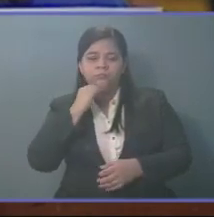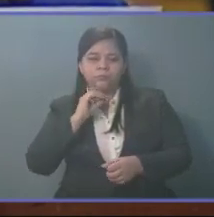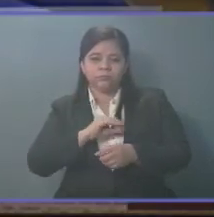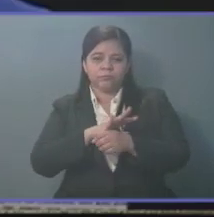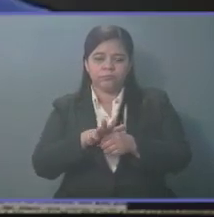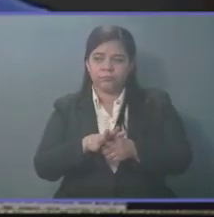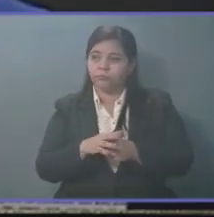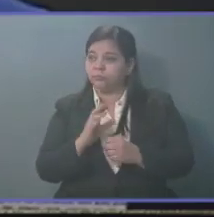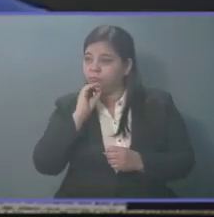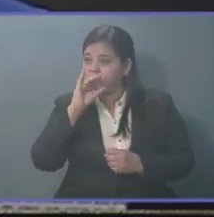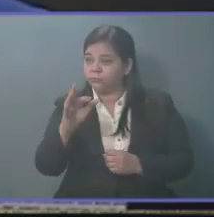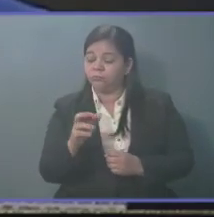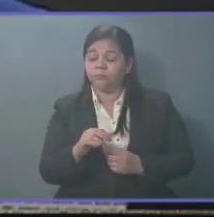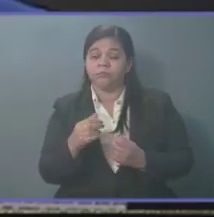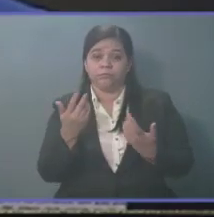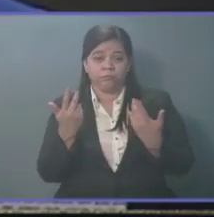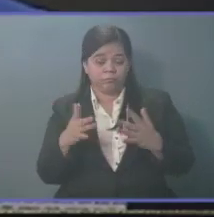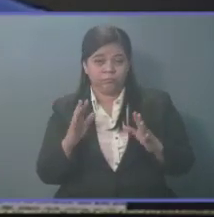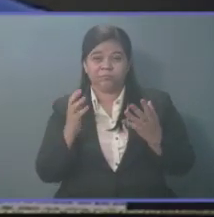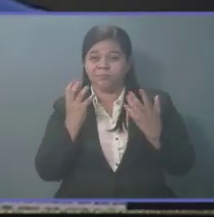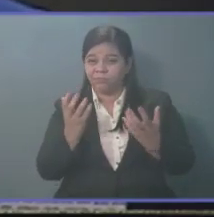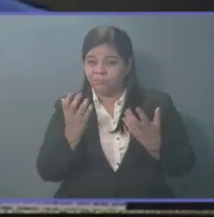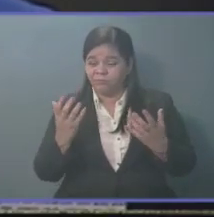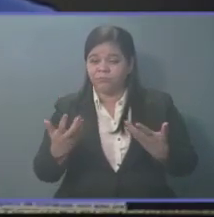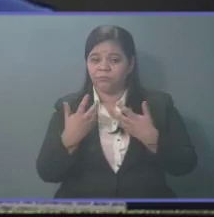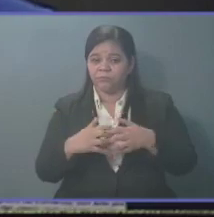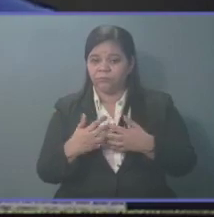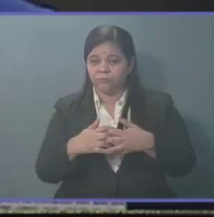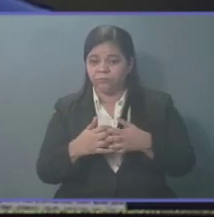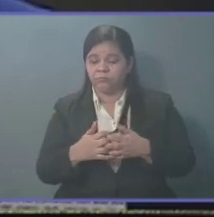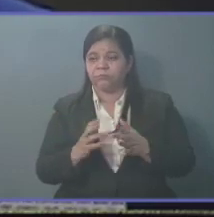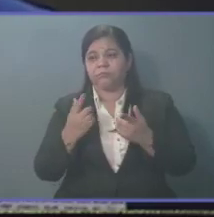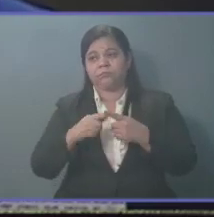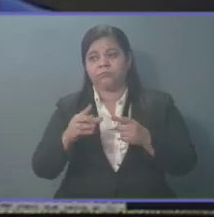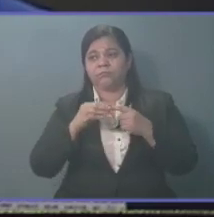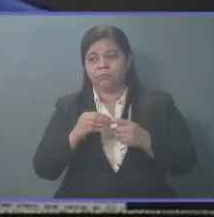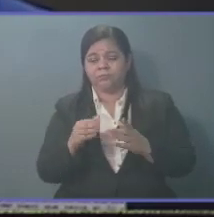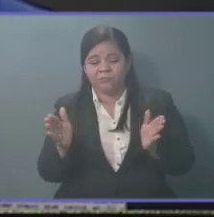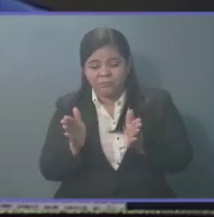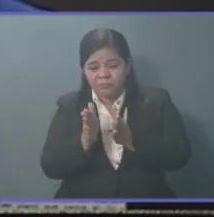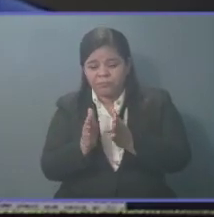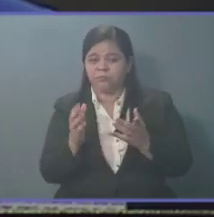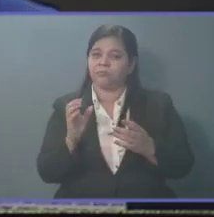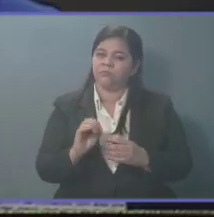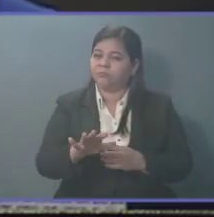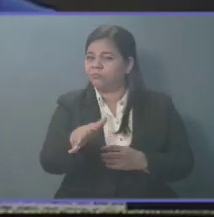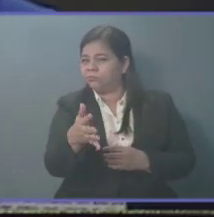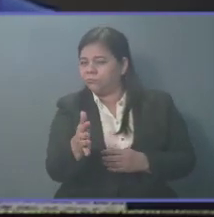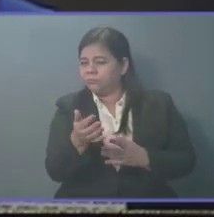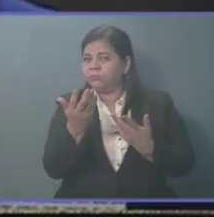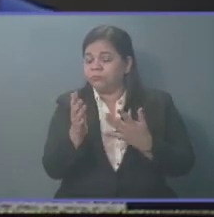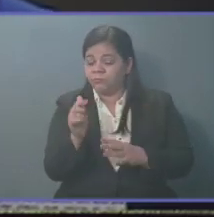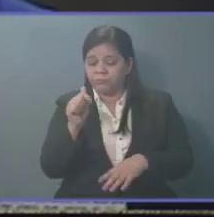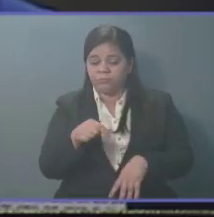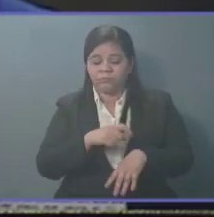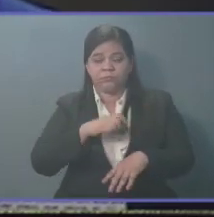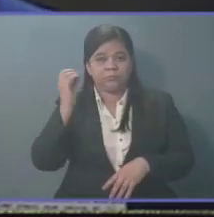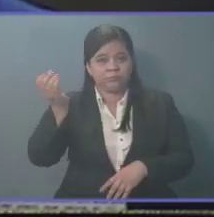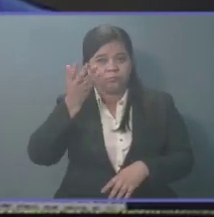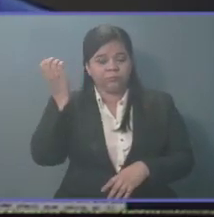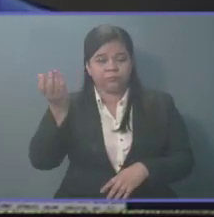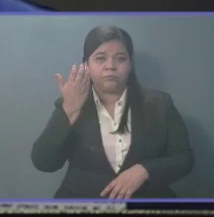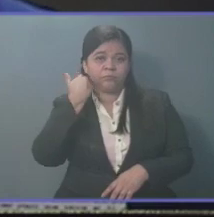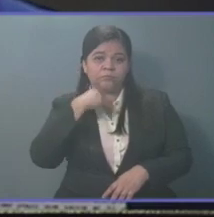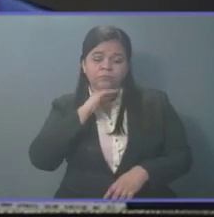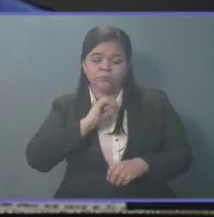haciendo referencia a la existencia de muchas empresas, principalmente pequeñas y medianas, que ante la emergencia por la pandemia